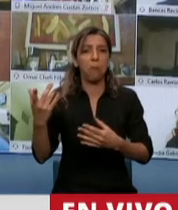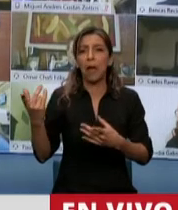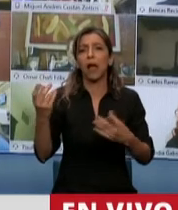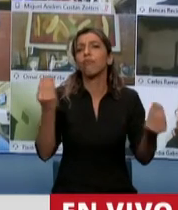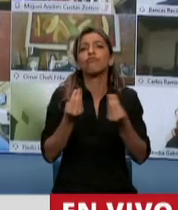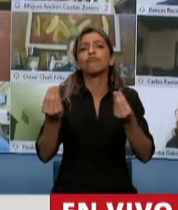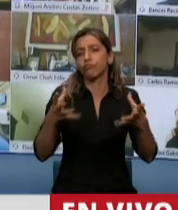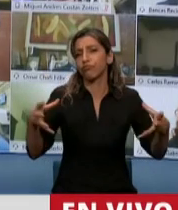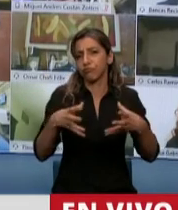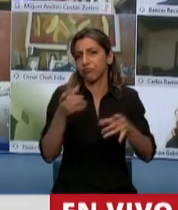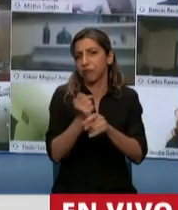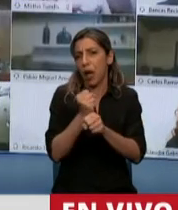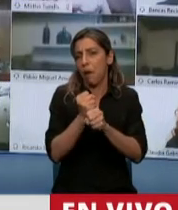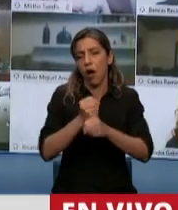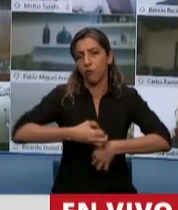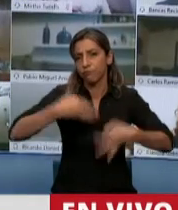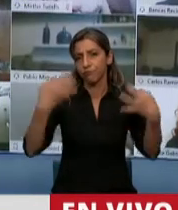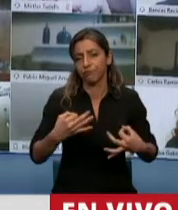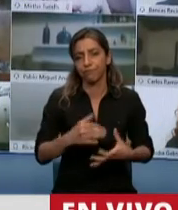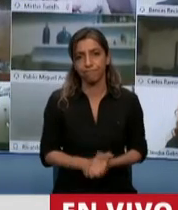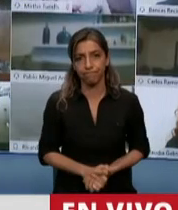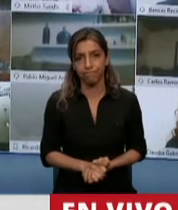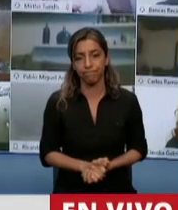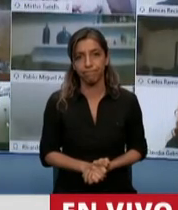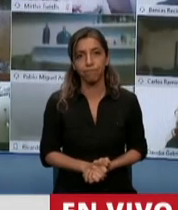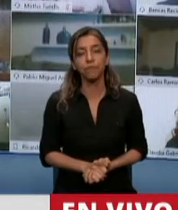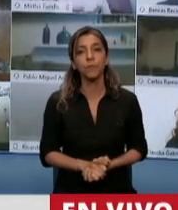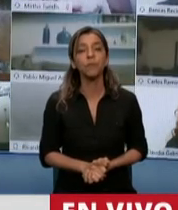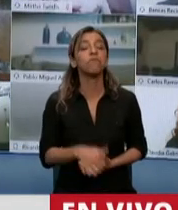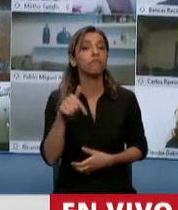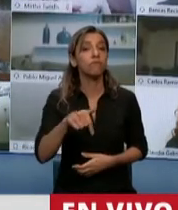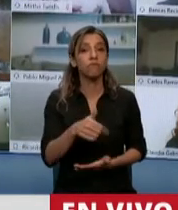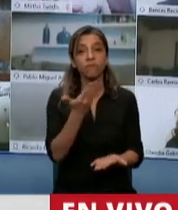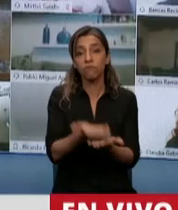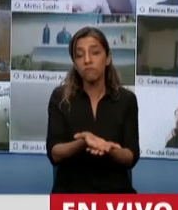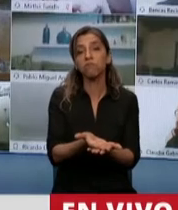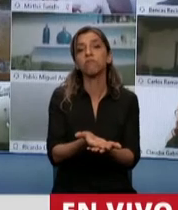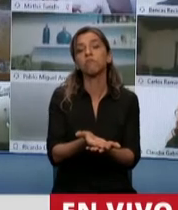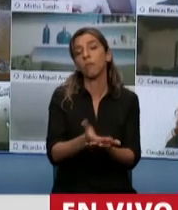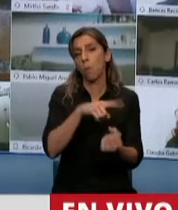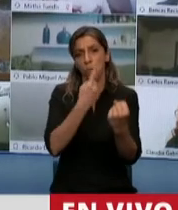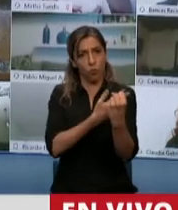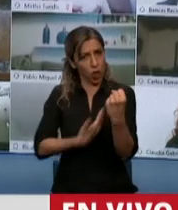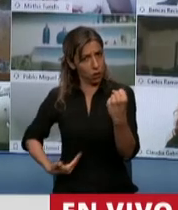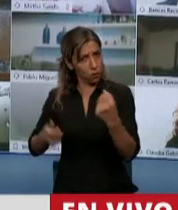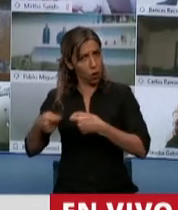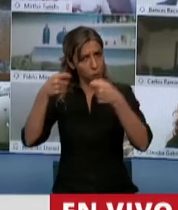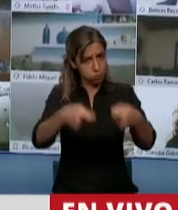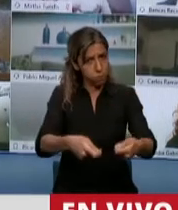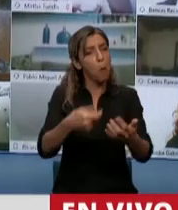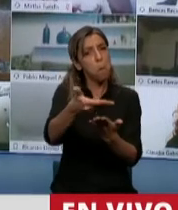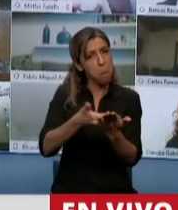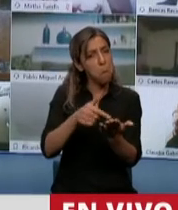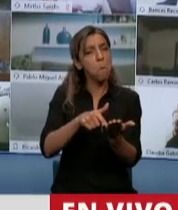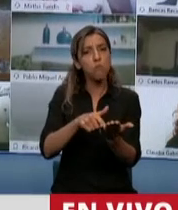y que quede bien claro esto, este es un proyecto que impulsa el Poder Ejecutivo, que se viene trabajando desde